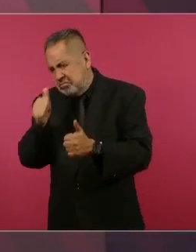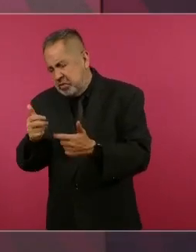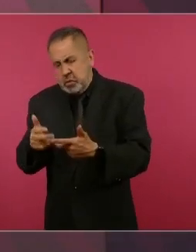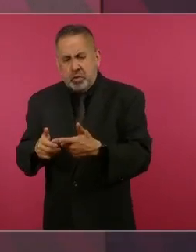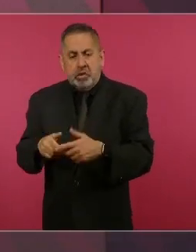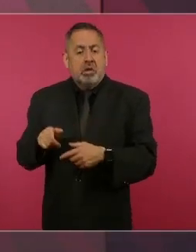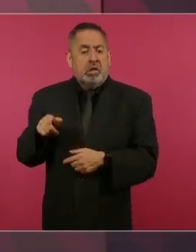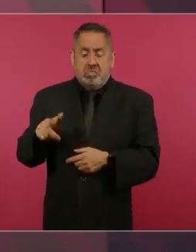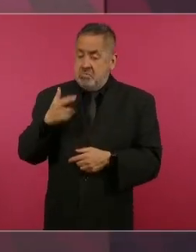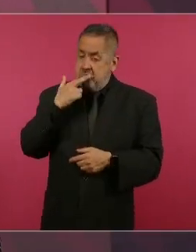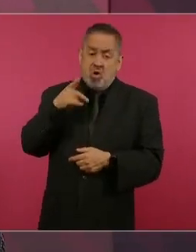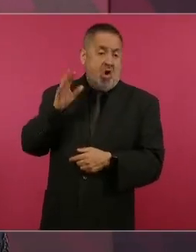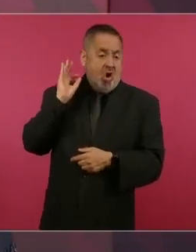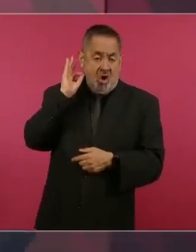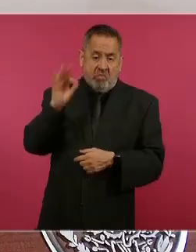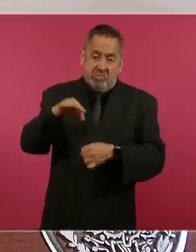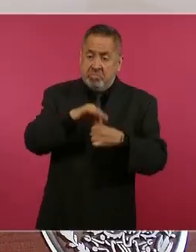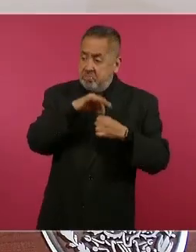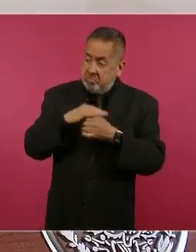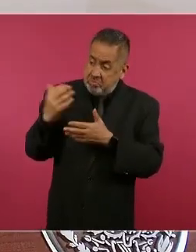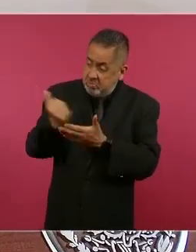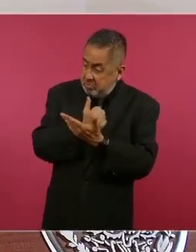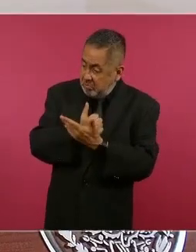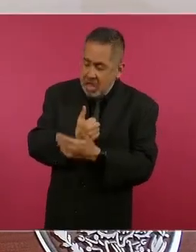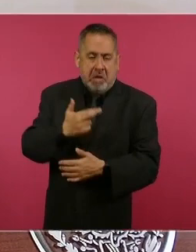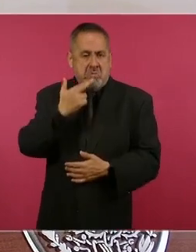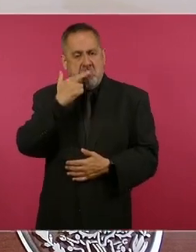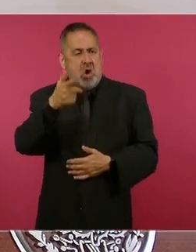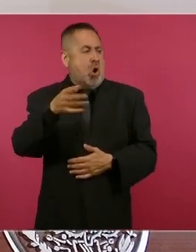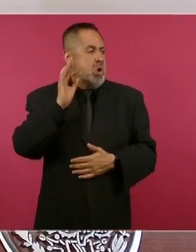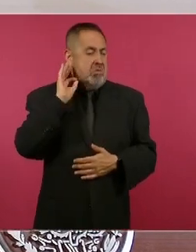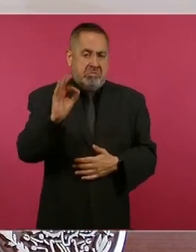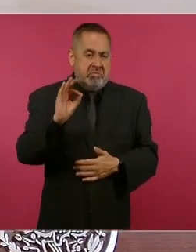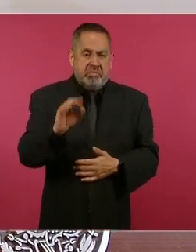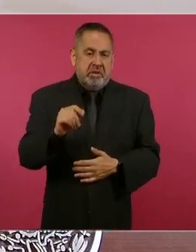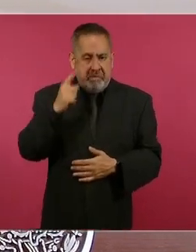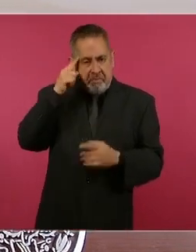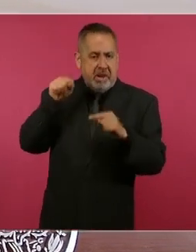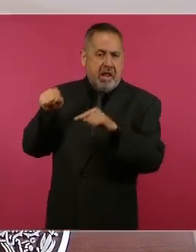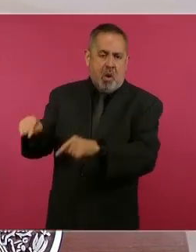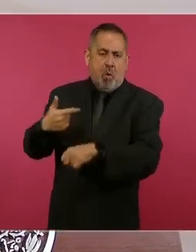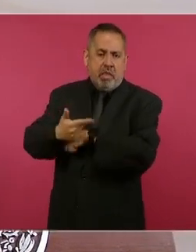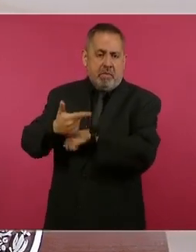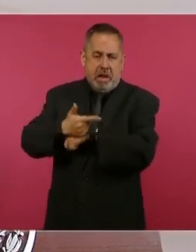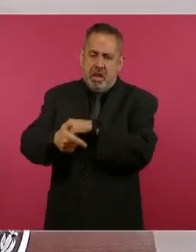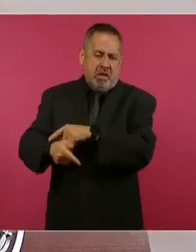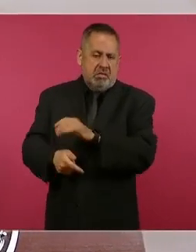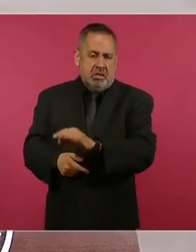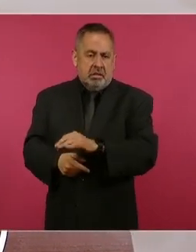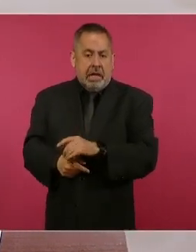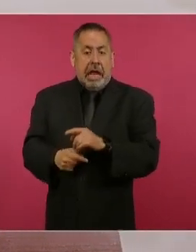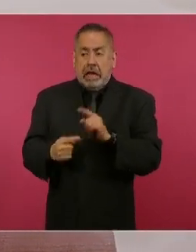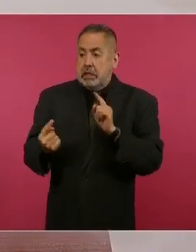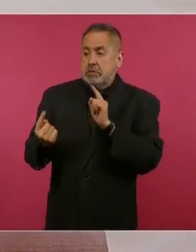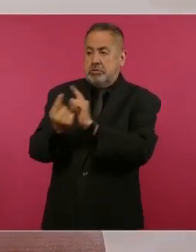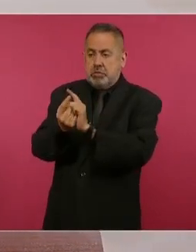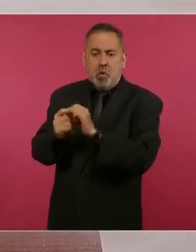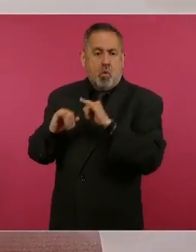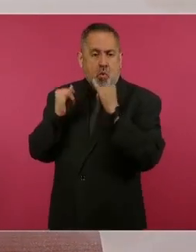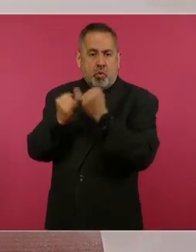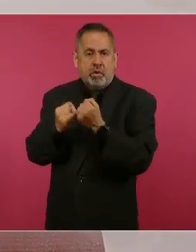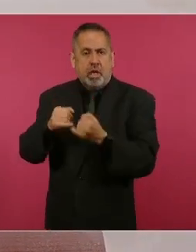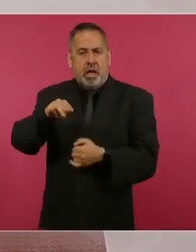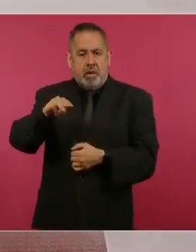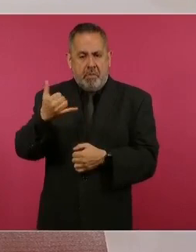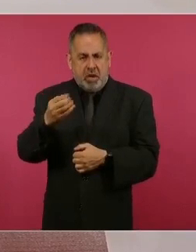Fue lo mejor que le pudo pasar a Guatemala. Entonces, nos vamos a reunir en